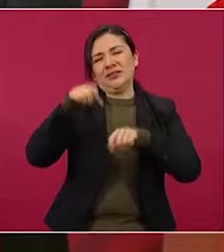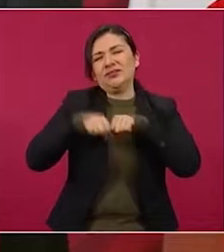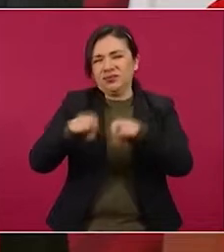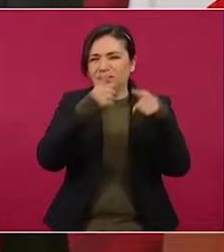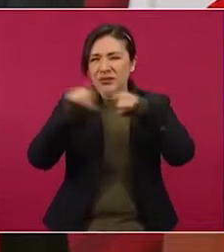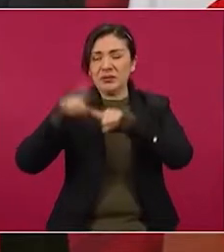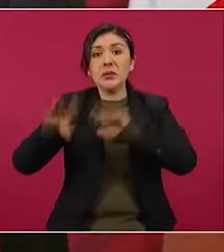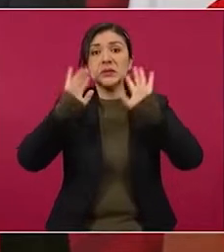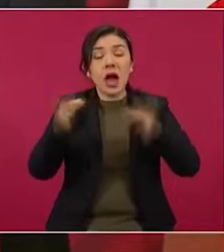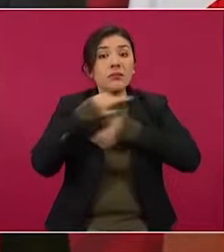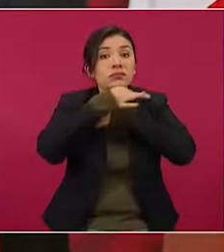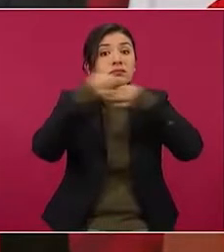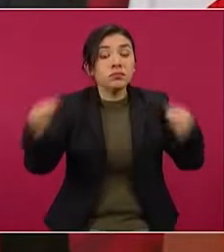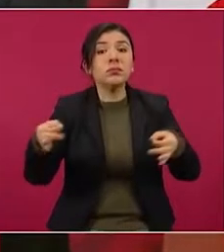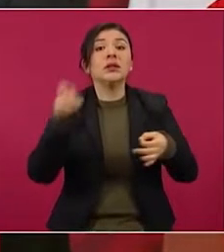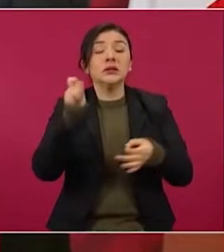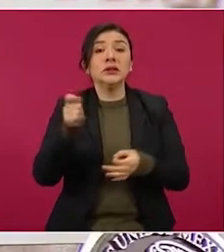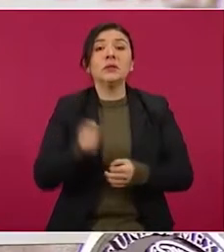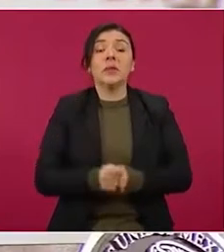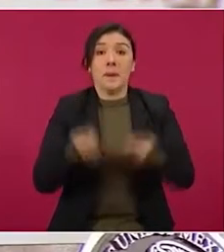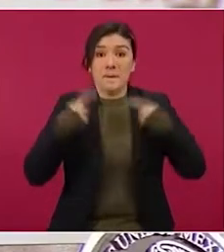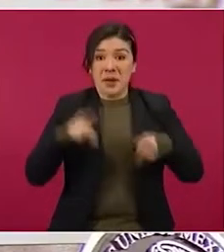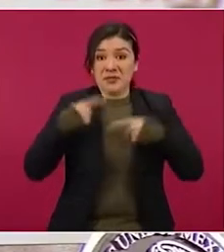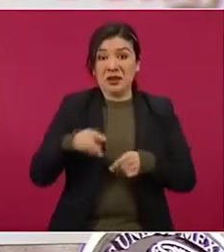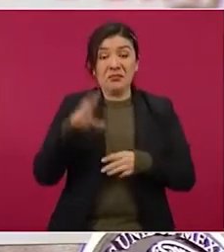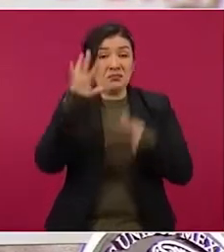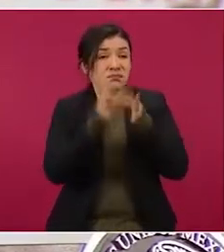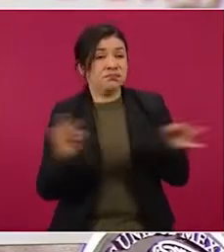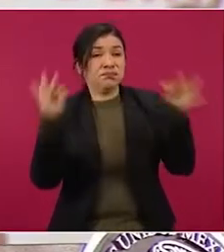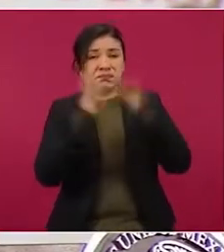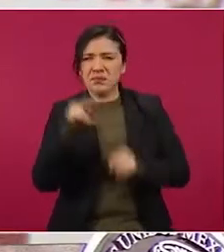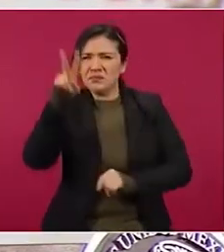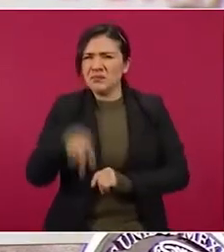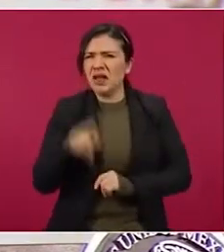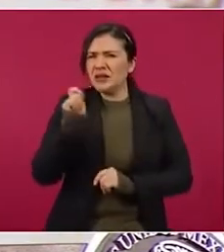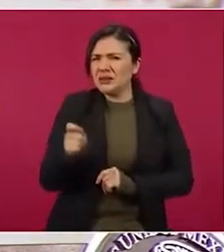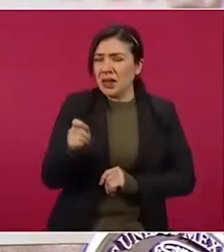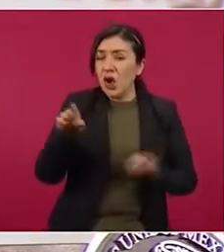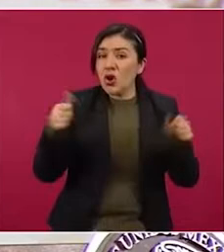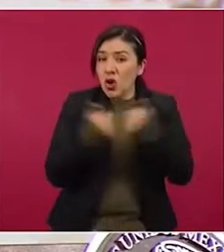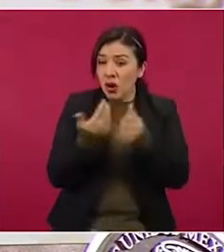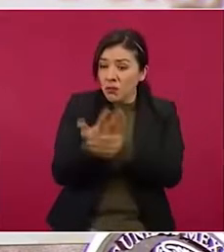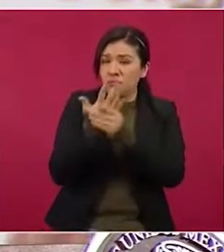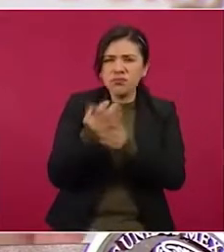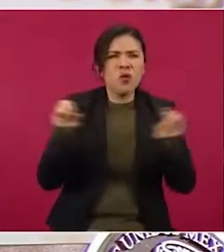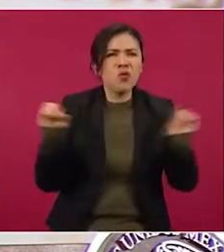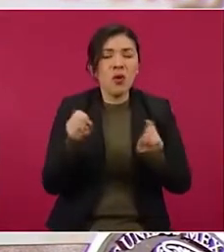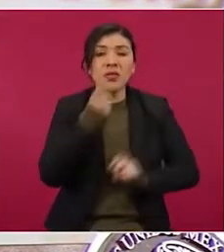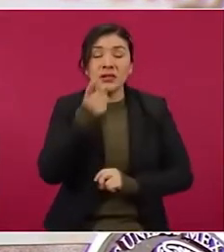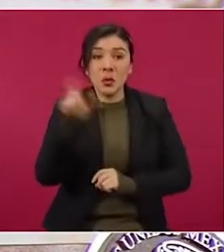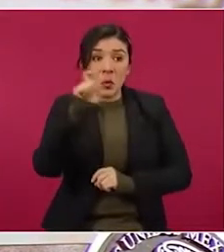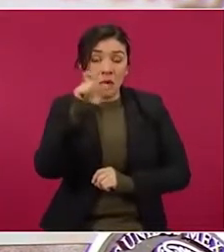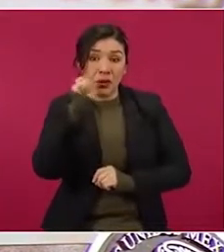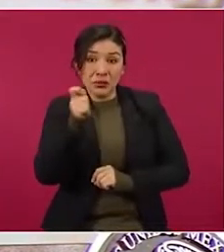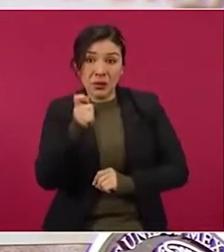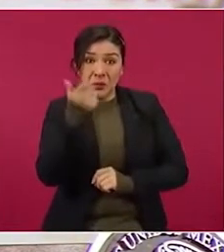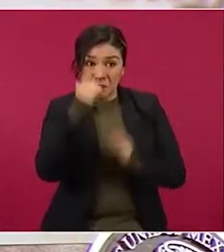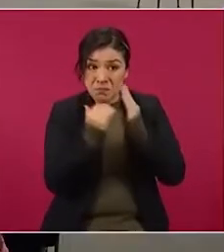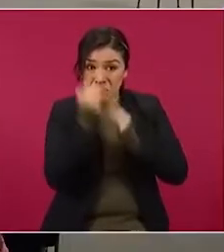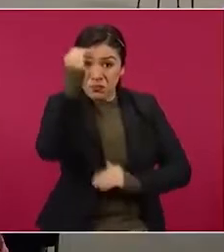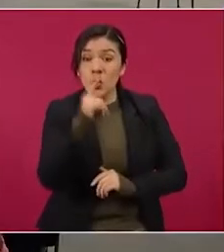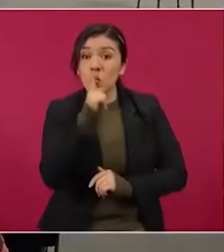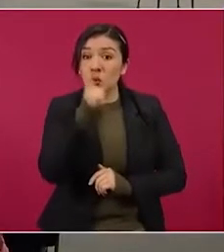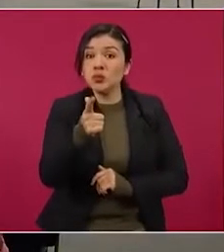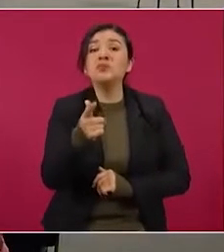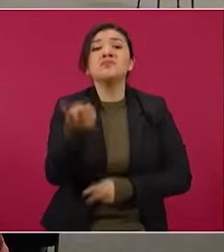prensa en la que integrantes aseguraron, sin fundamento alguno, que con la reforma eléctrica subirán los precios de la energía